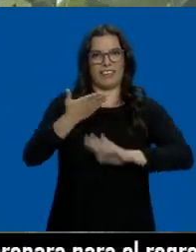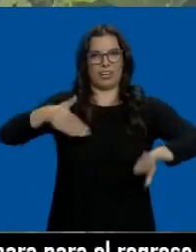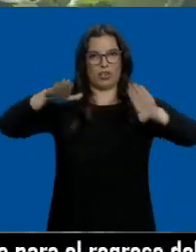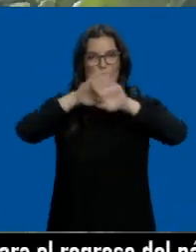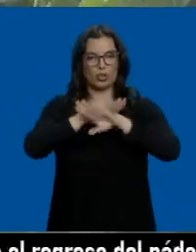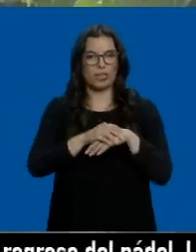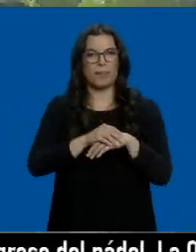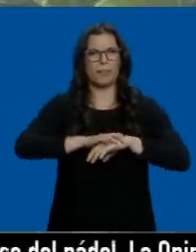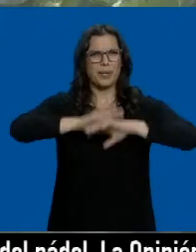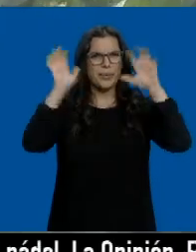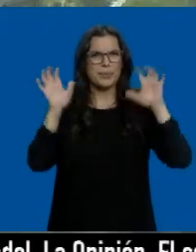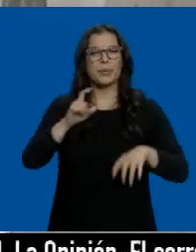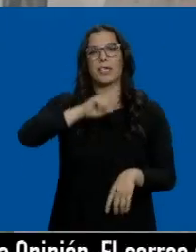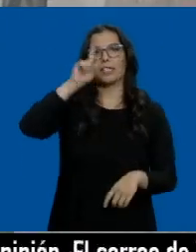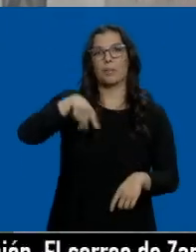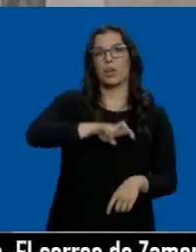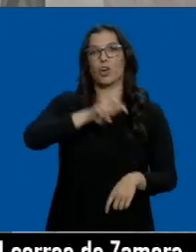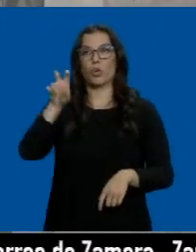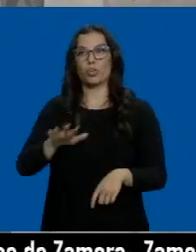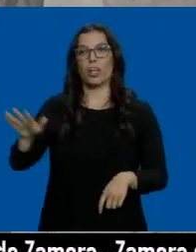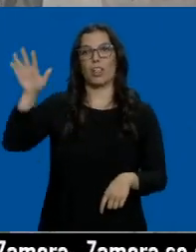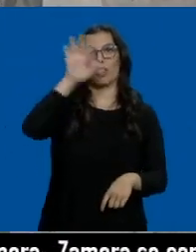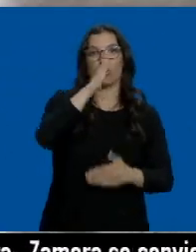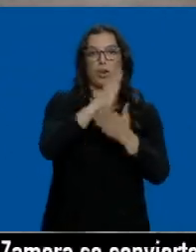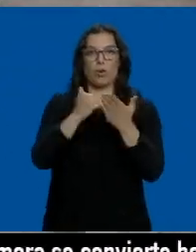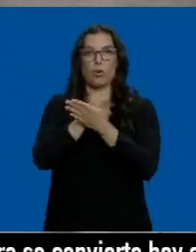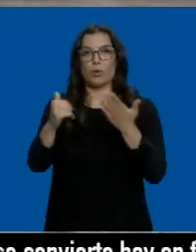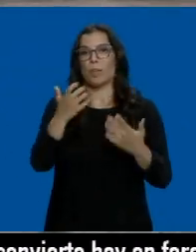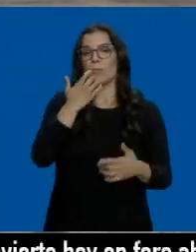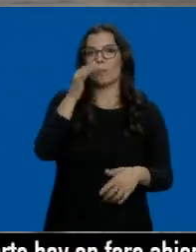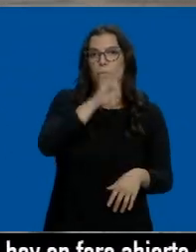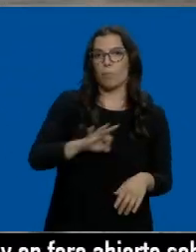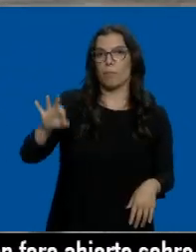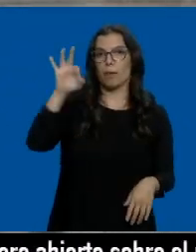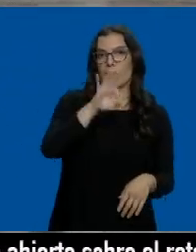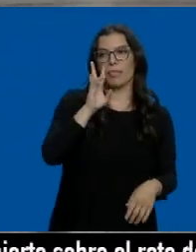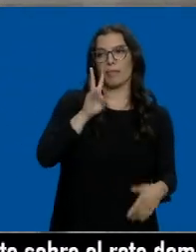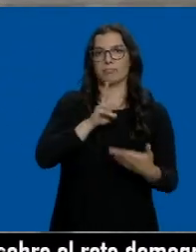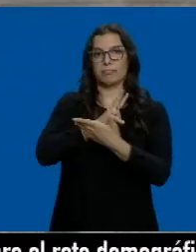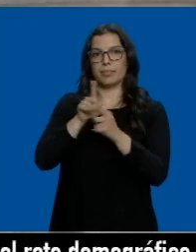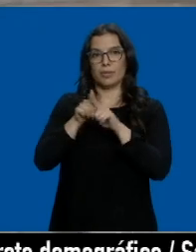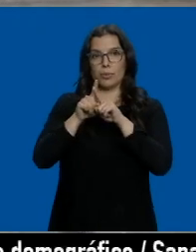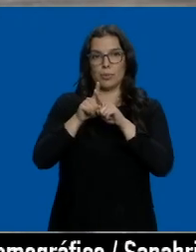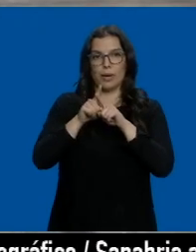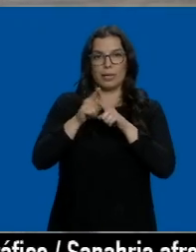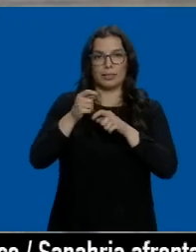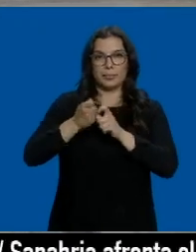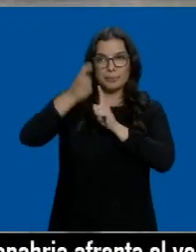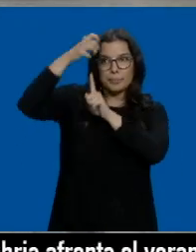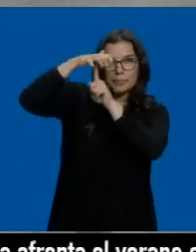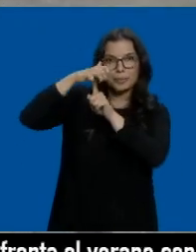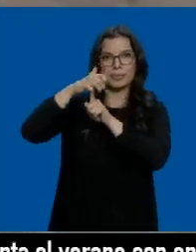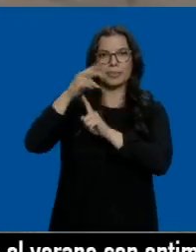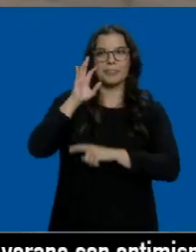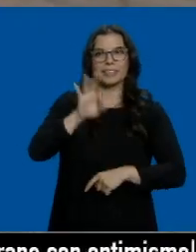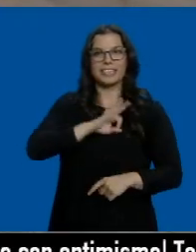Lluvias muy fuertes que también han caído en otros puntos de la comunidad, como en Palencia, así se resguardaban la gente. Vemos también esa